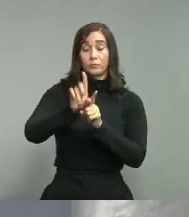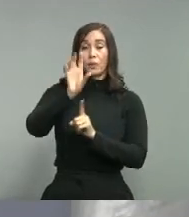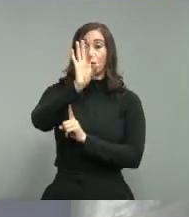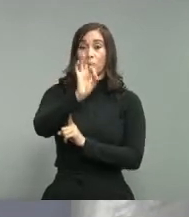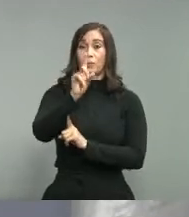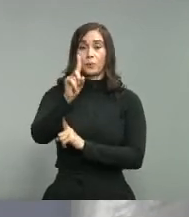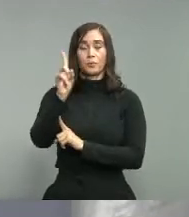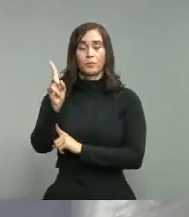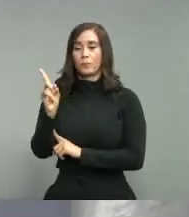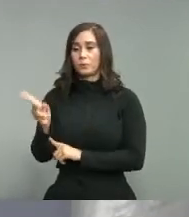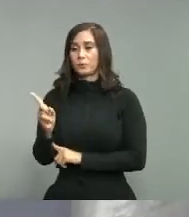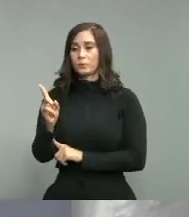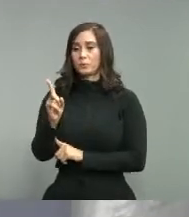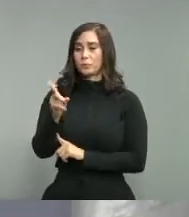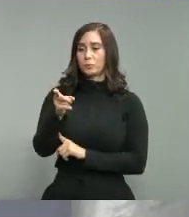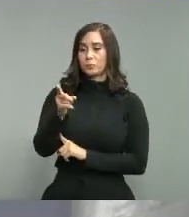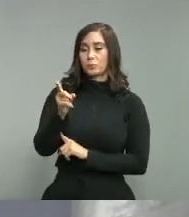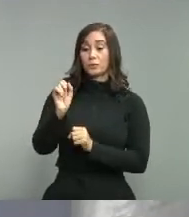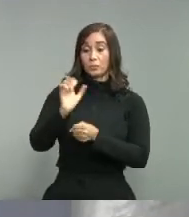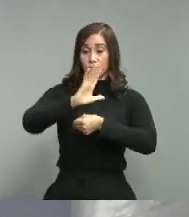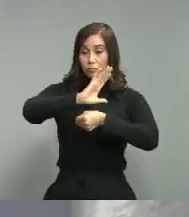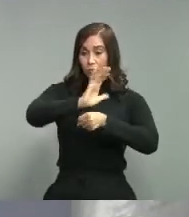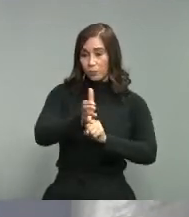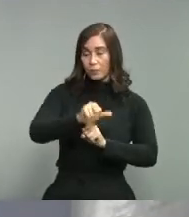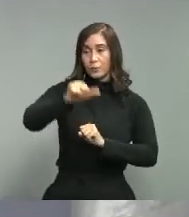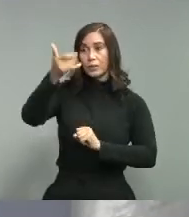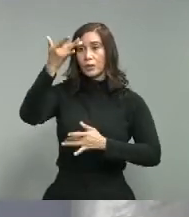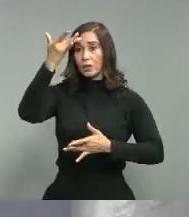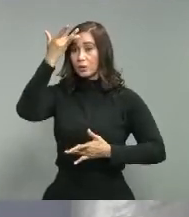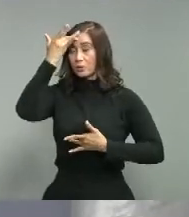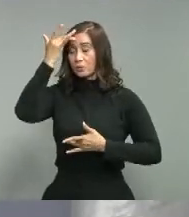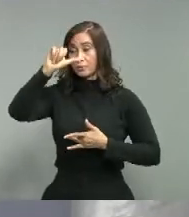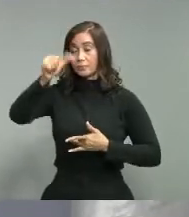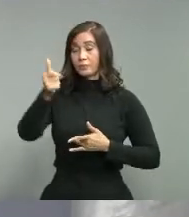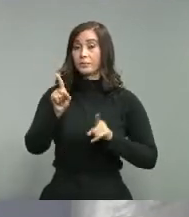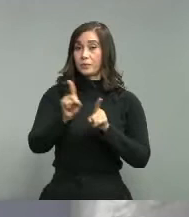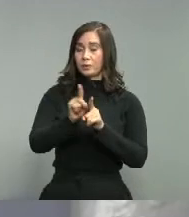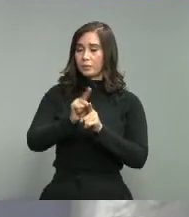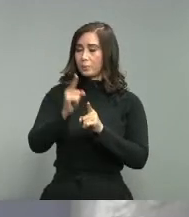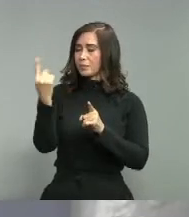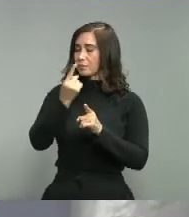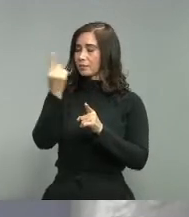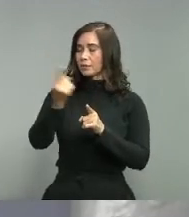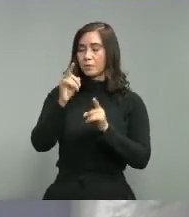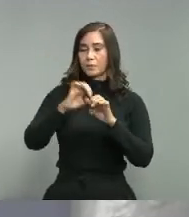sea este para servicios de COVID o servicios normales del 911.